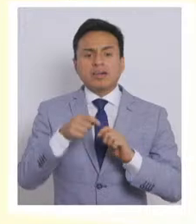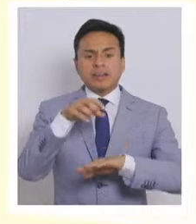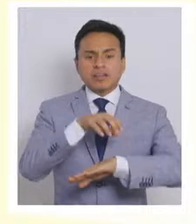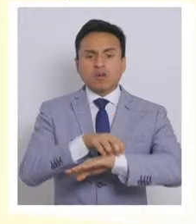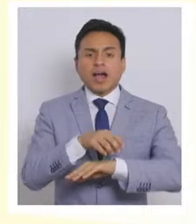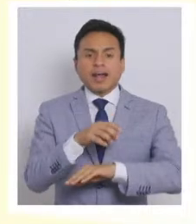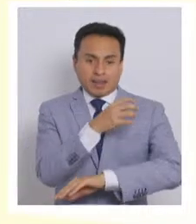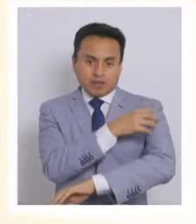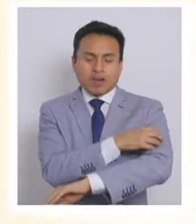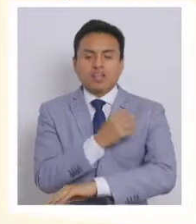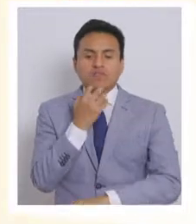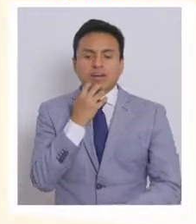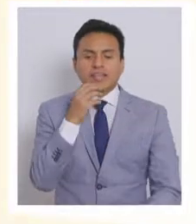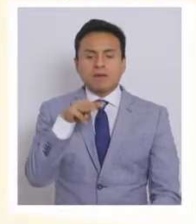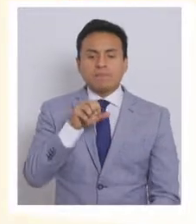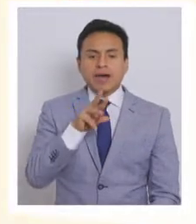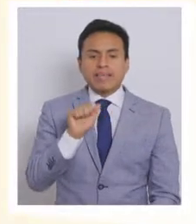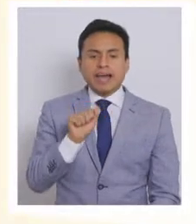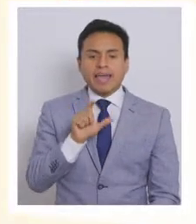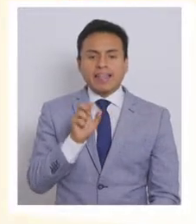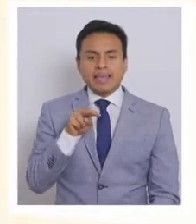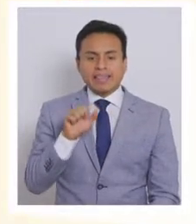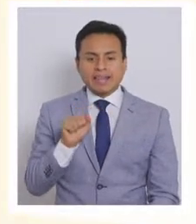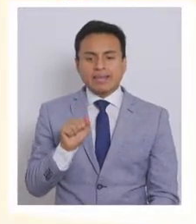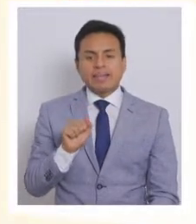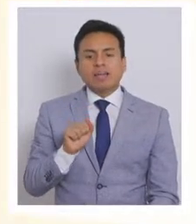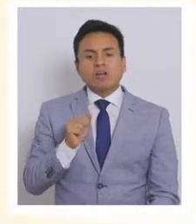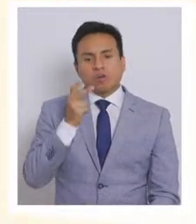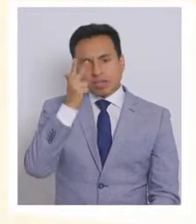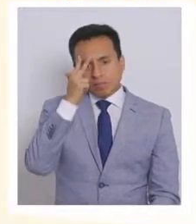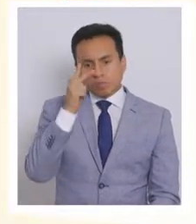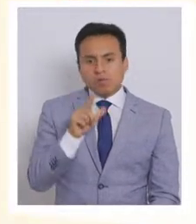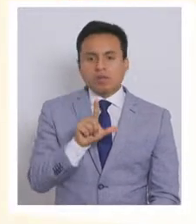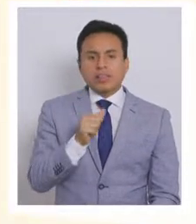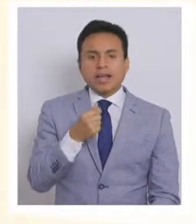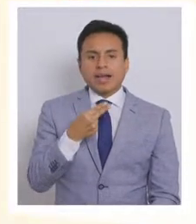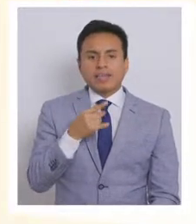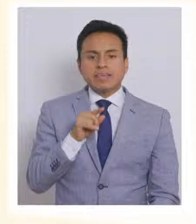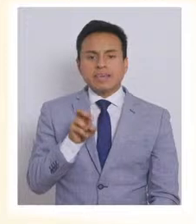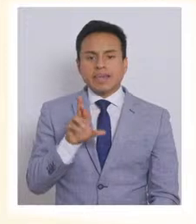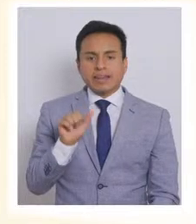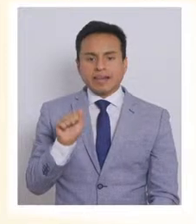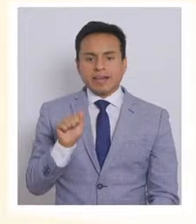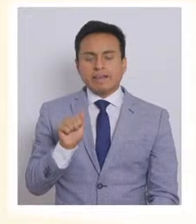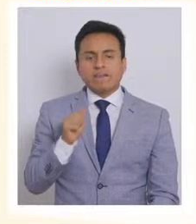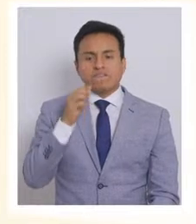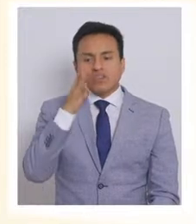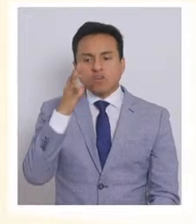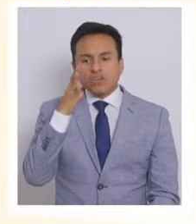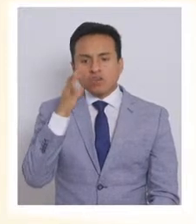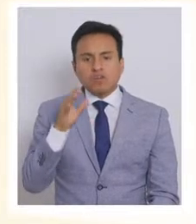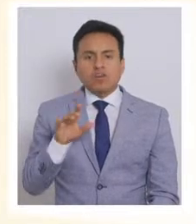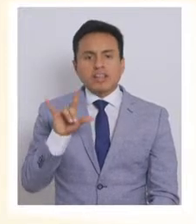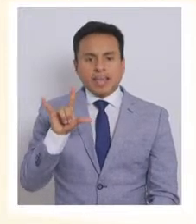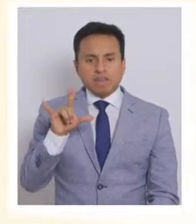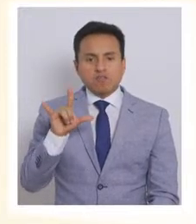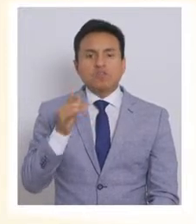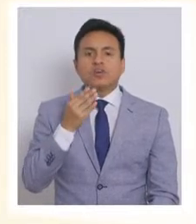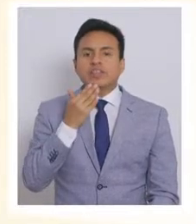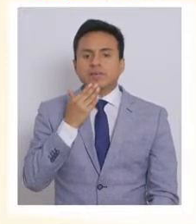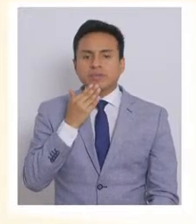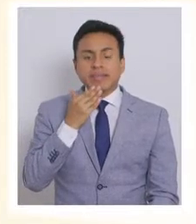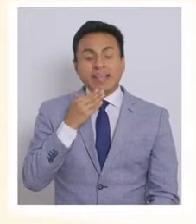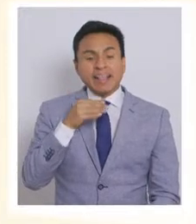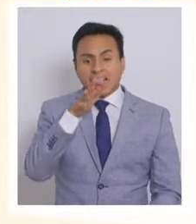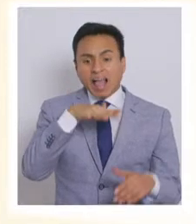de Antofagasta, Marielena. En la región de Coquimbo, La Higuera. En la región de Bío Bío, Lebu. En la región